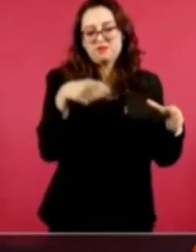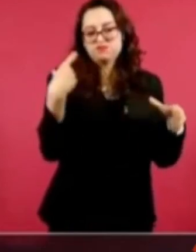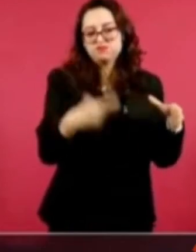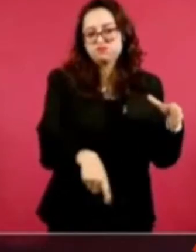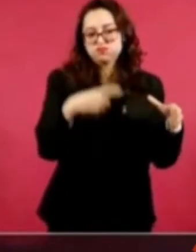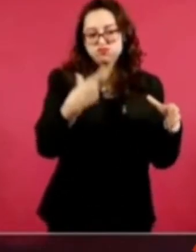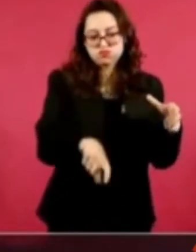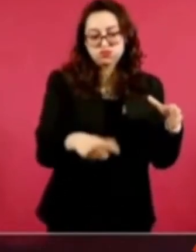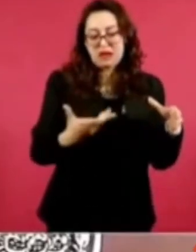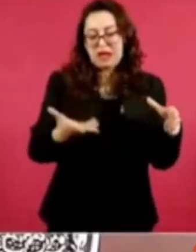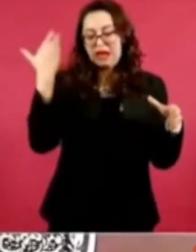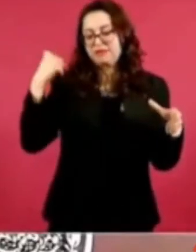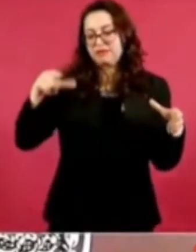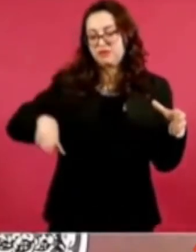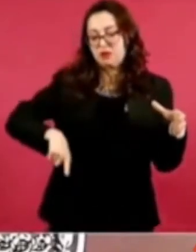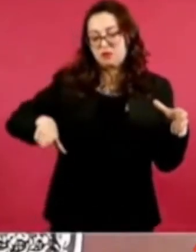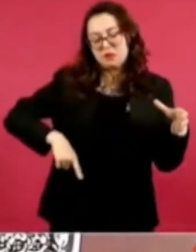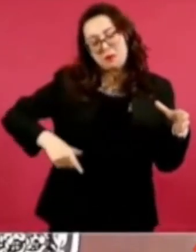con la corrupción.